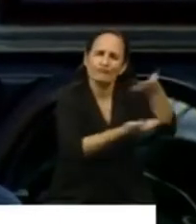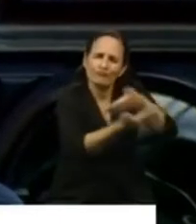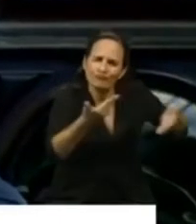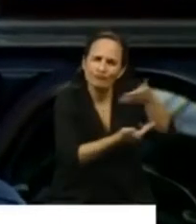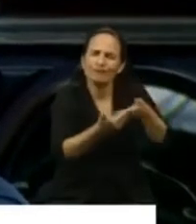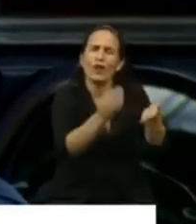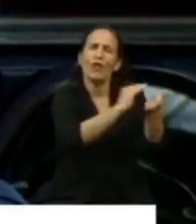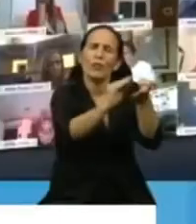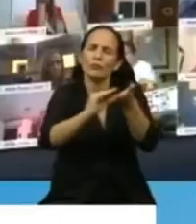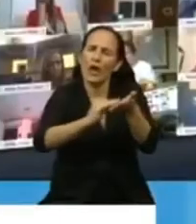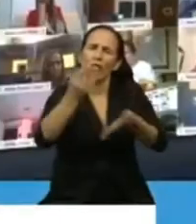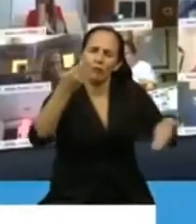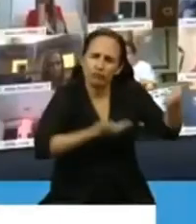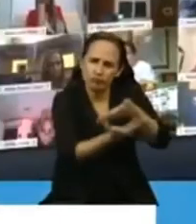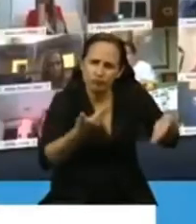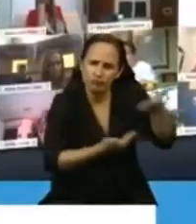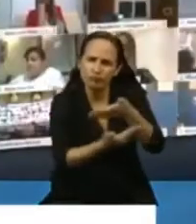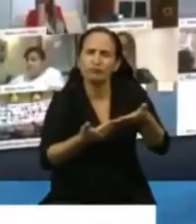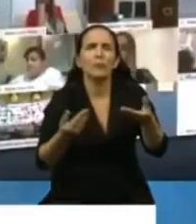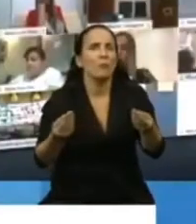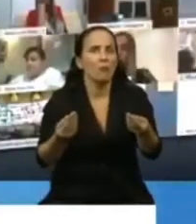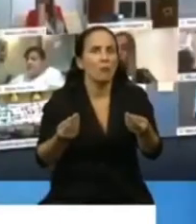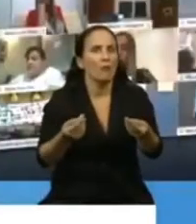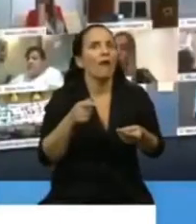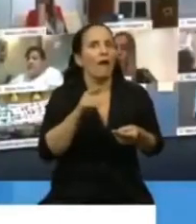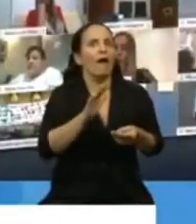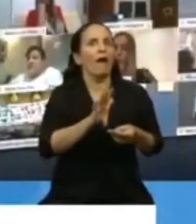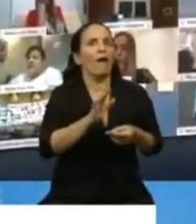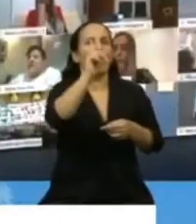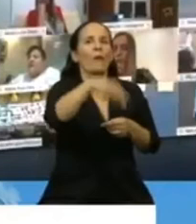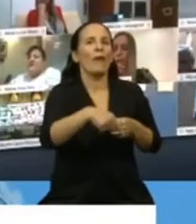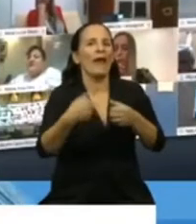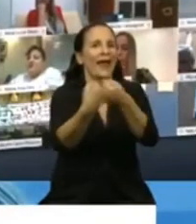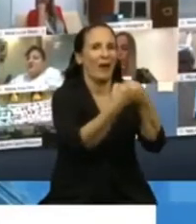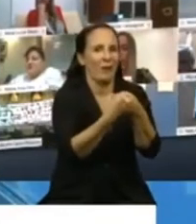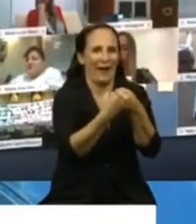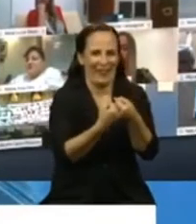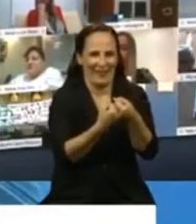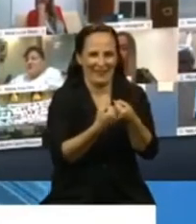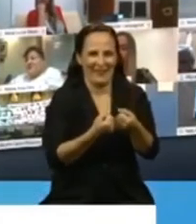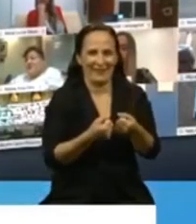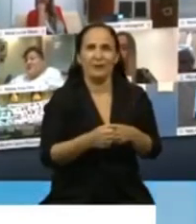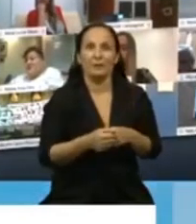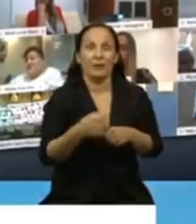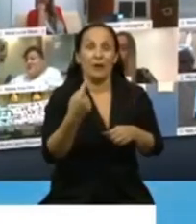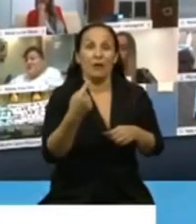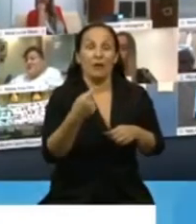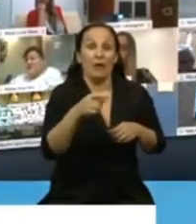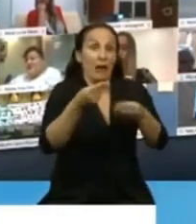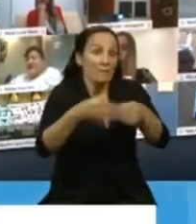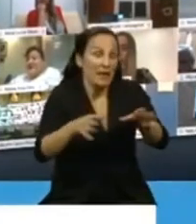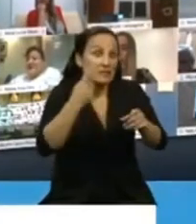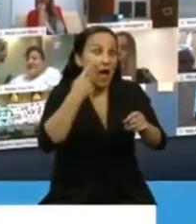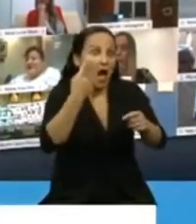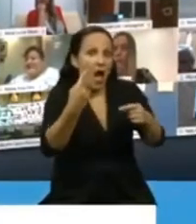uno de los diputados, porque así es como se construyen los consensos. Partimos del disenso, porque